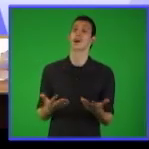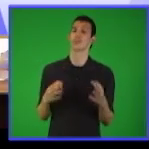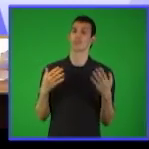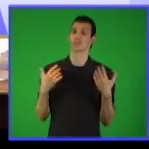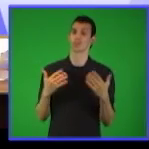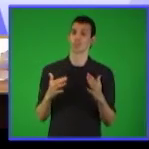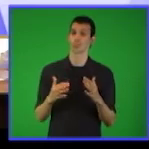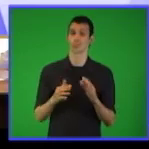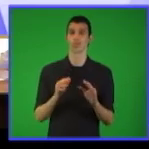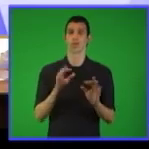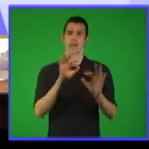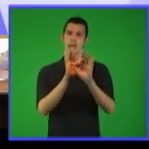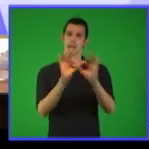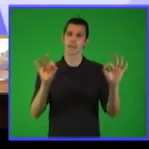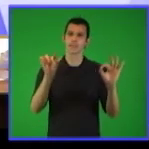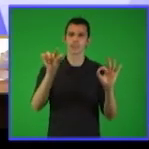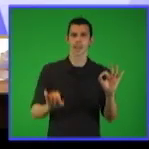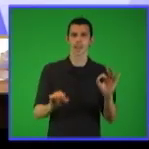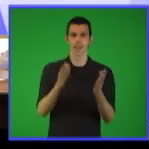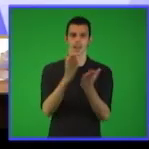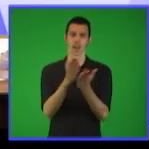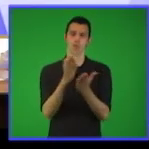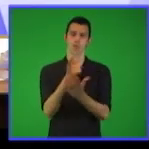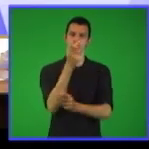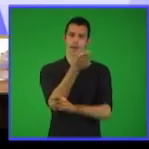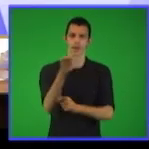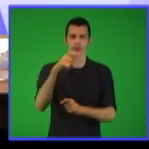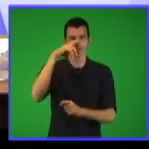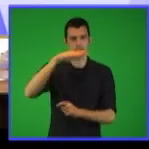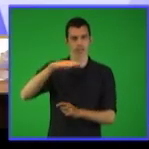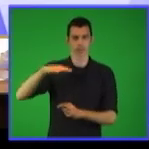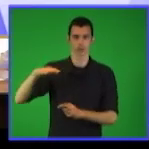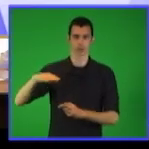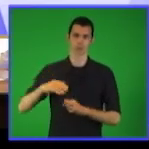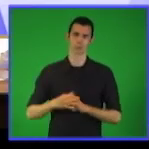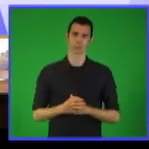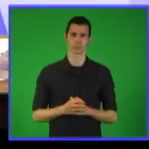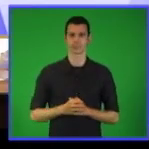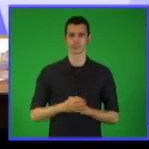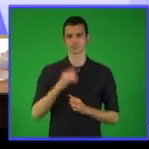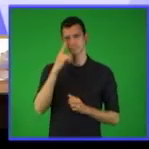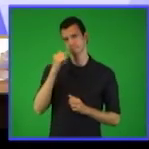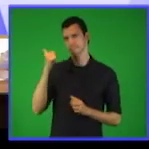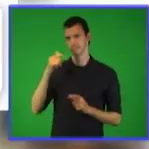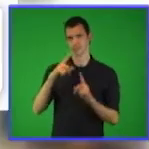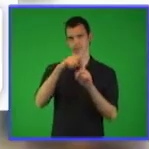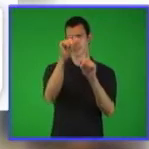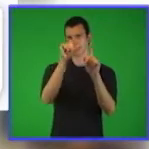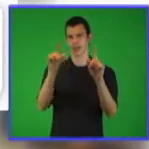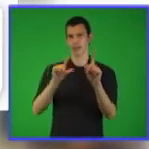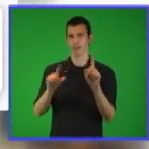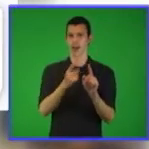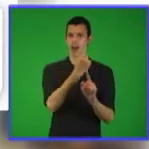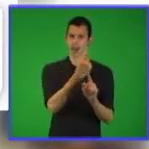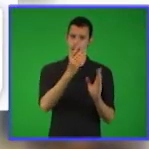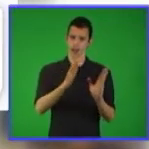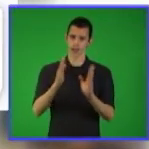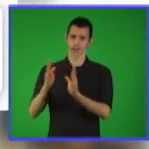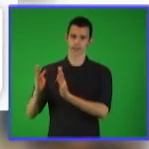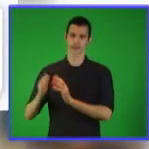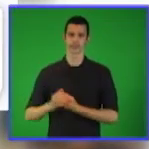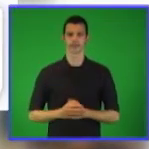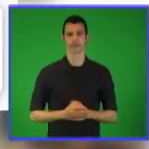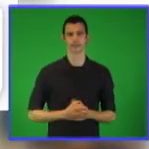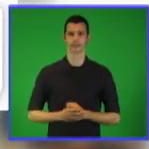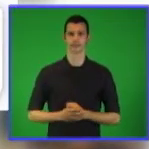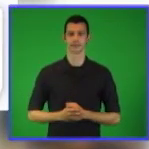los de la especialidad educación infantil. Veamos acá cuáles son los temas